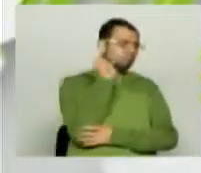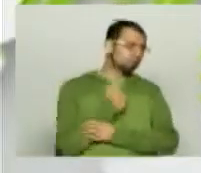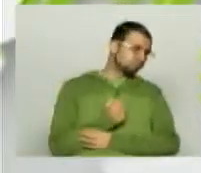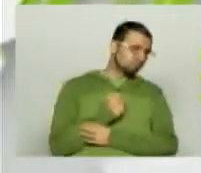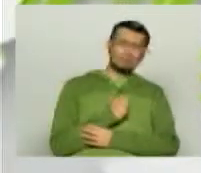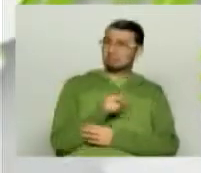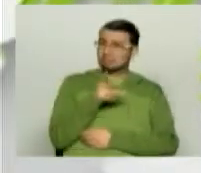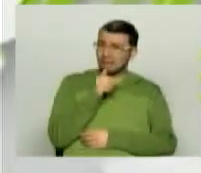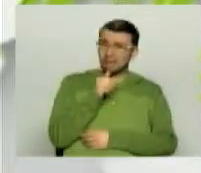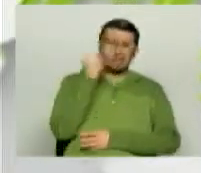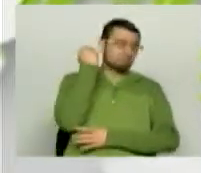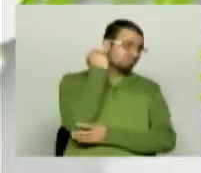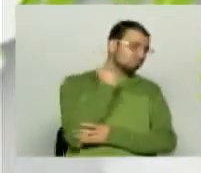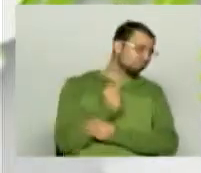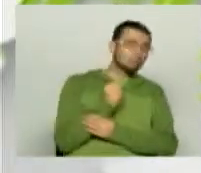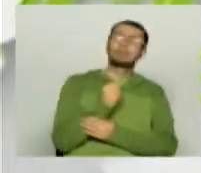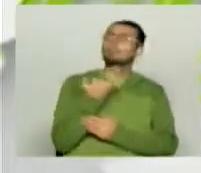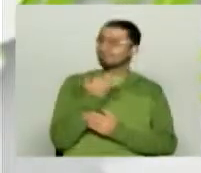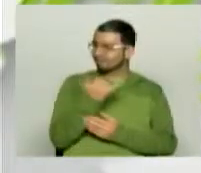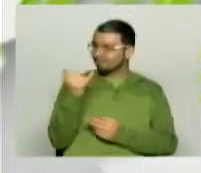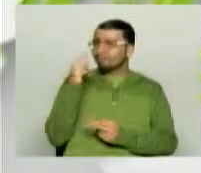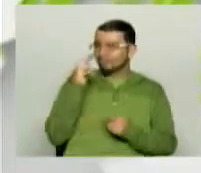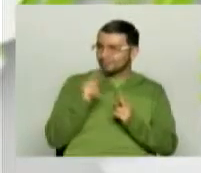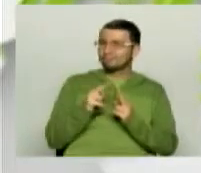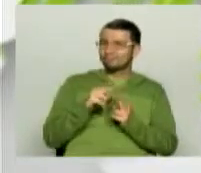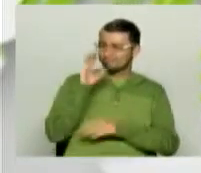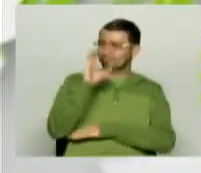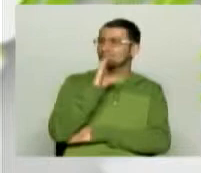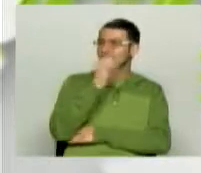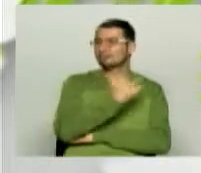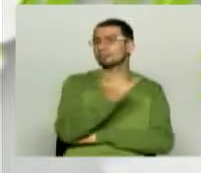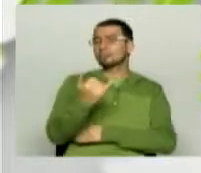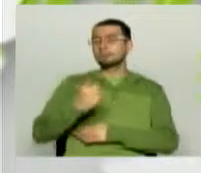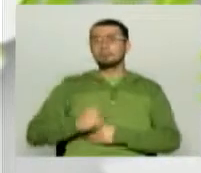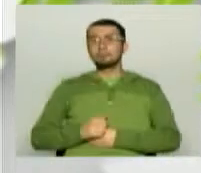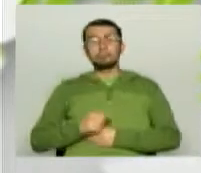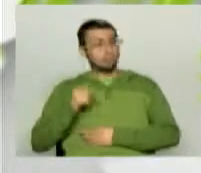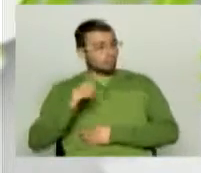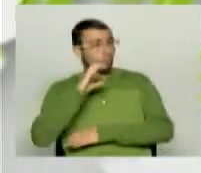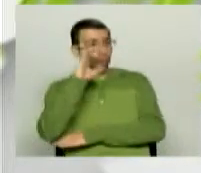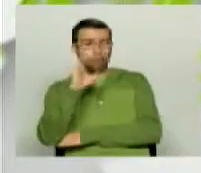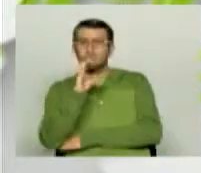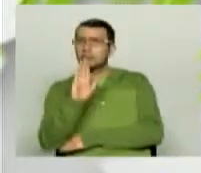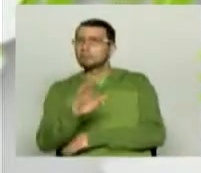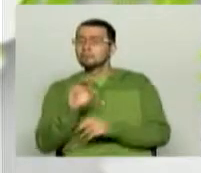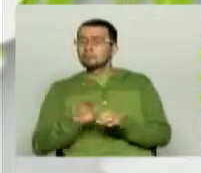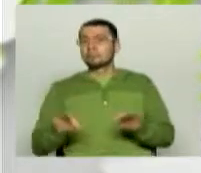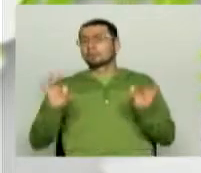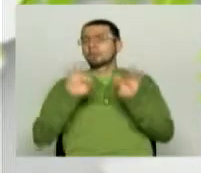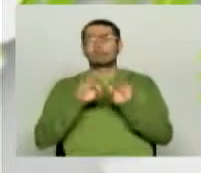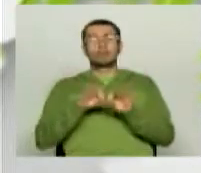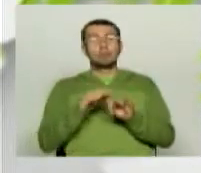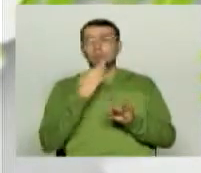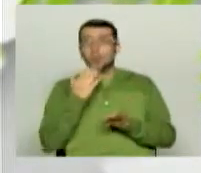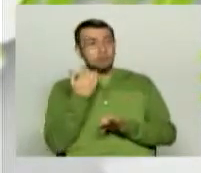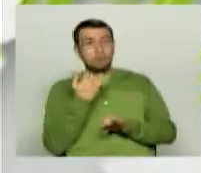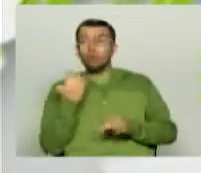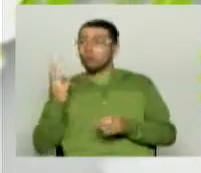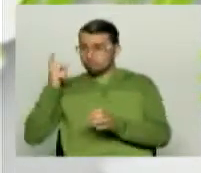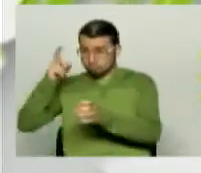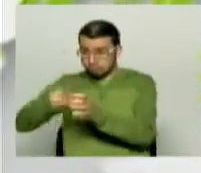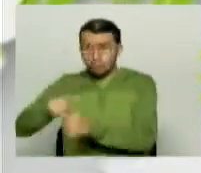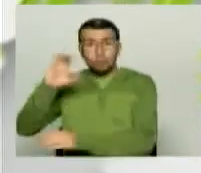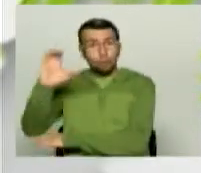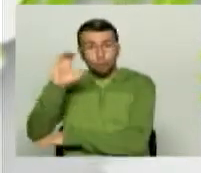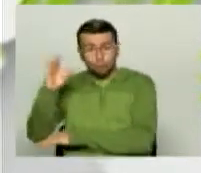no estamos alcanzando los logros. A ver, yo pienso que para Colombia fue fundamental el haber podido clasificar nuevamente a un